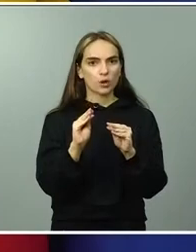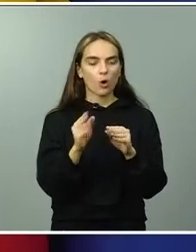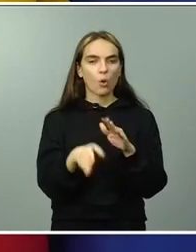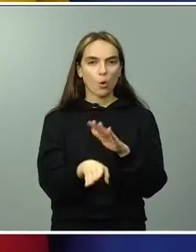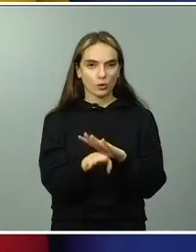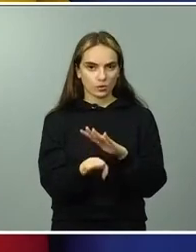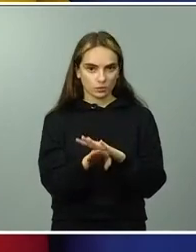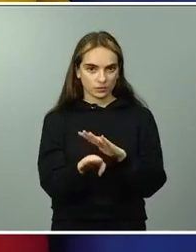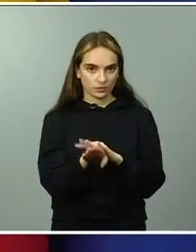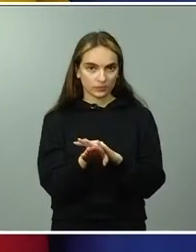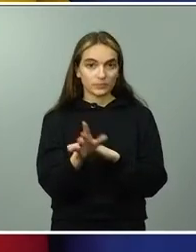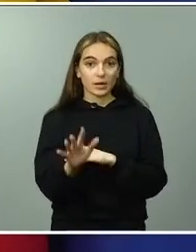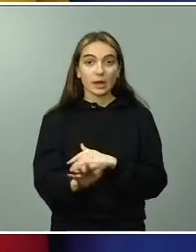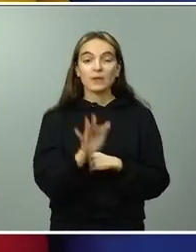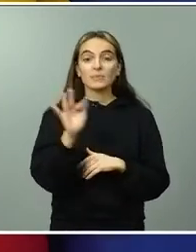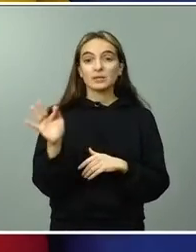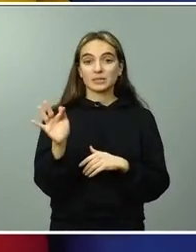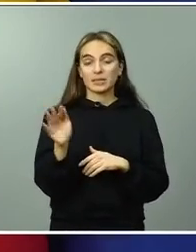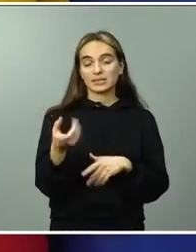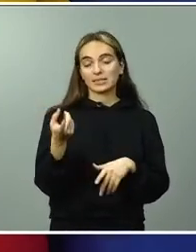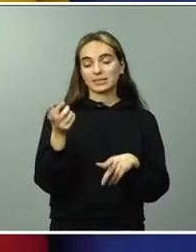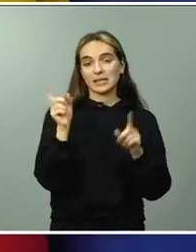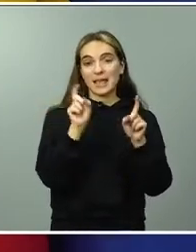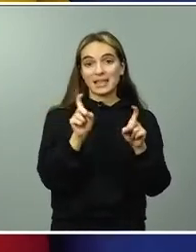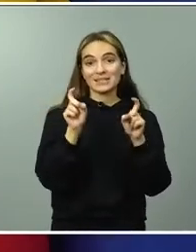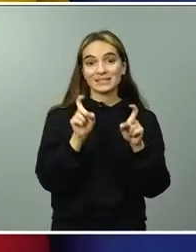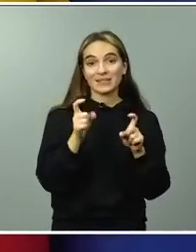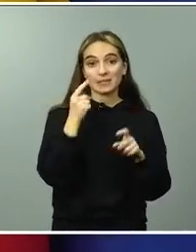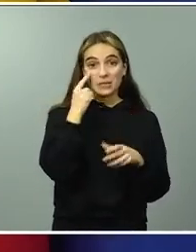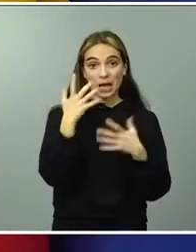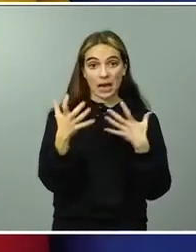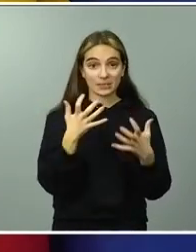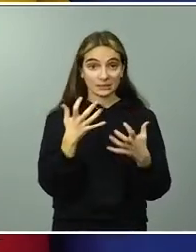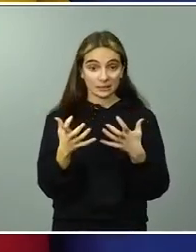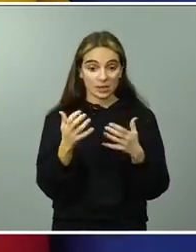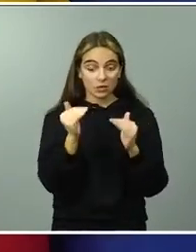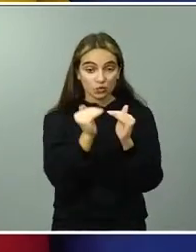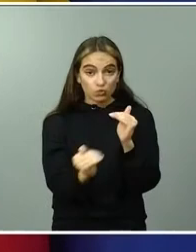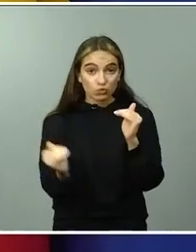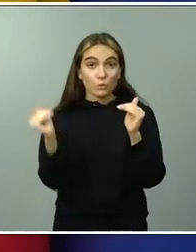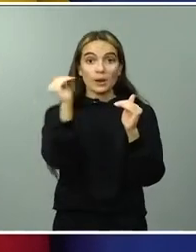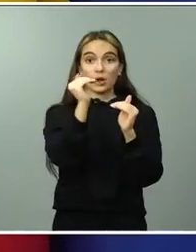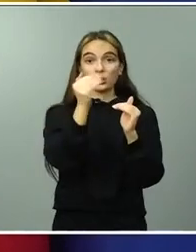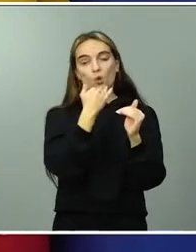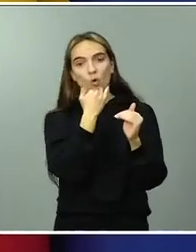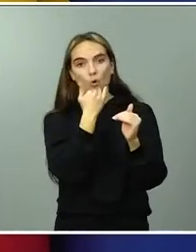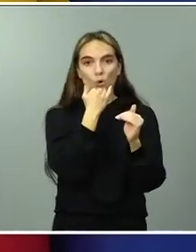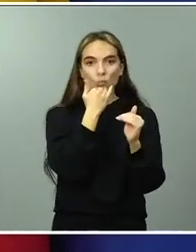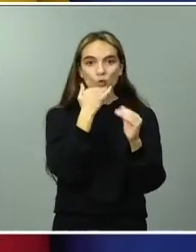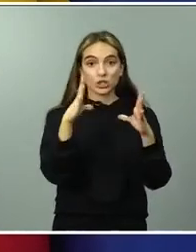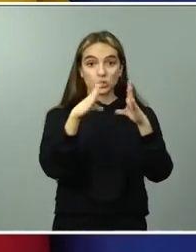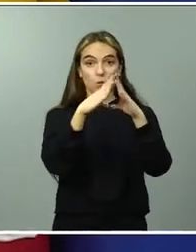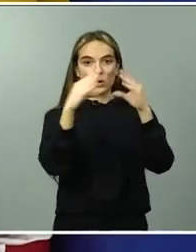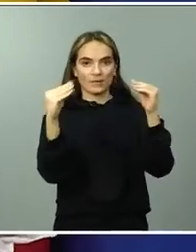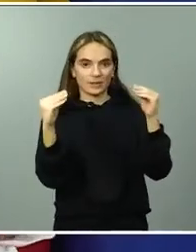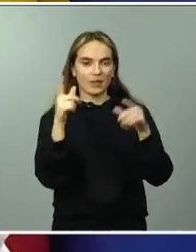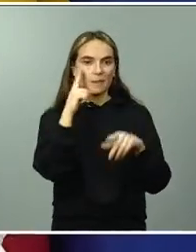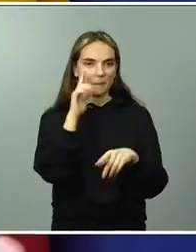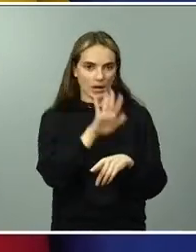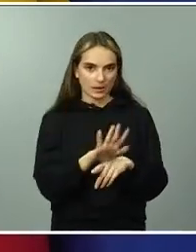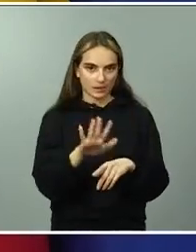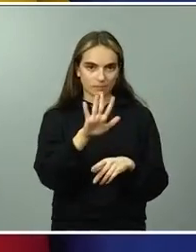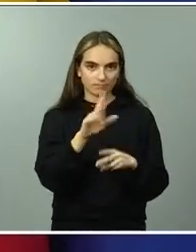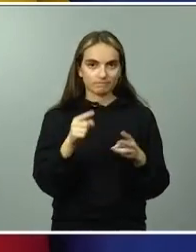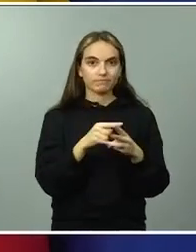superiores se acerquen al modelo universitario y las enseñanzas artísticas profesionales a la formación